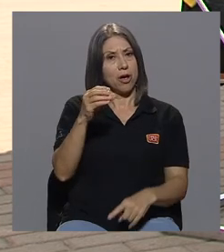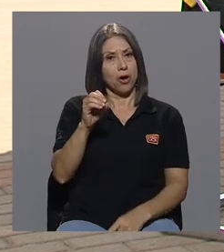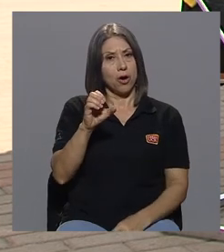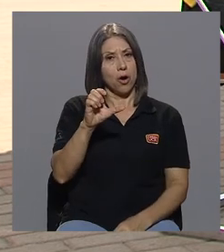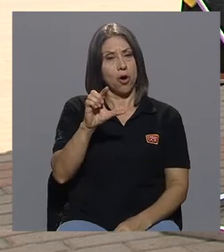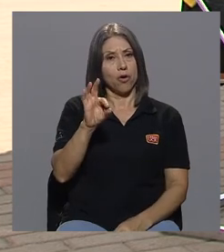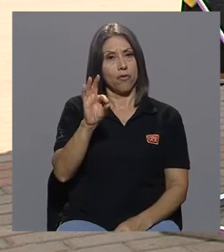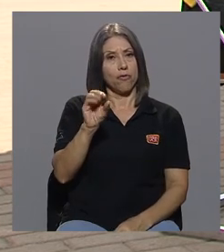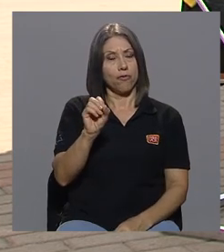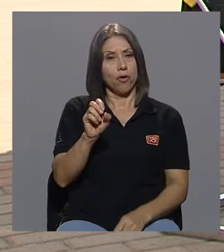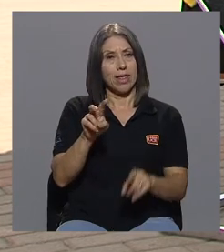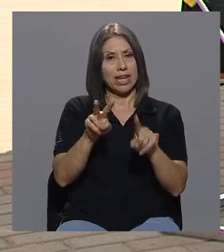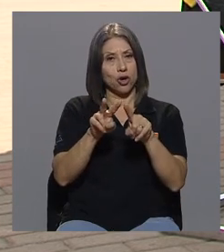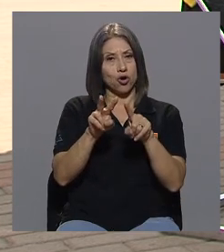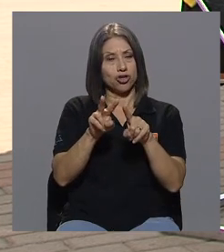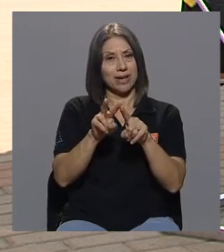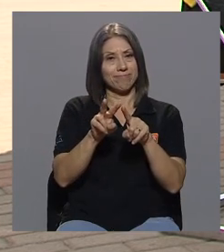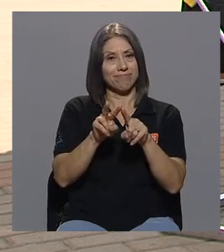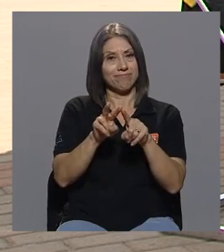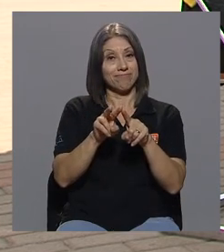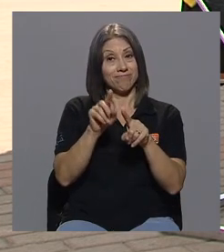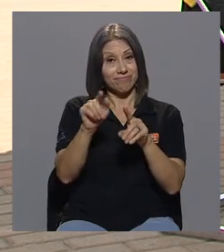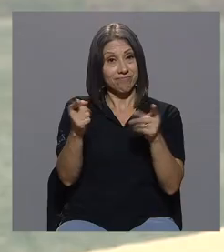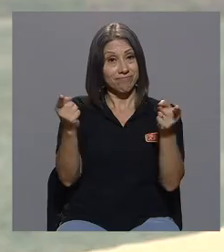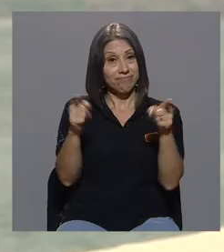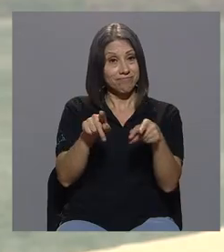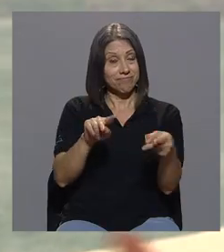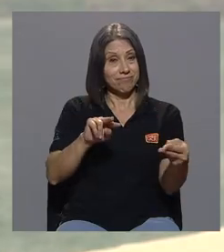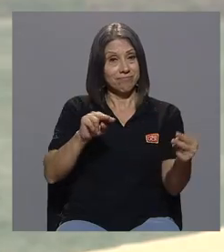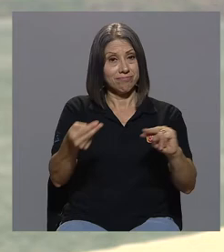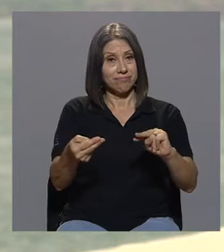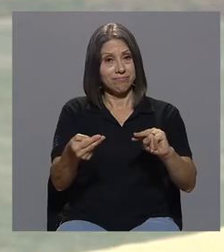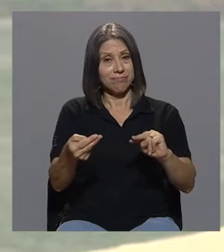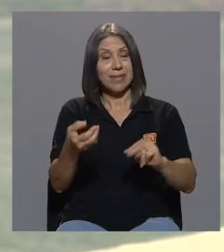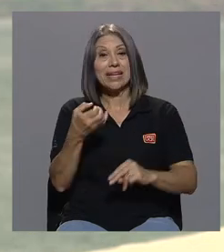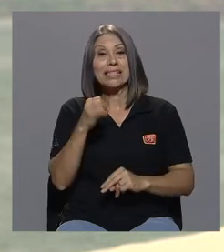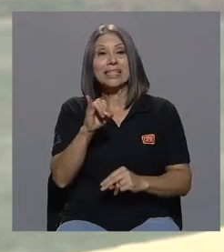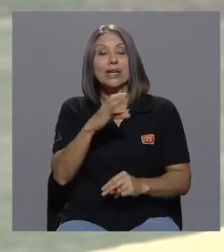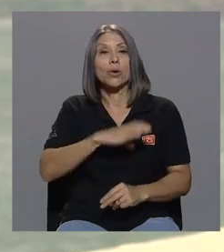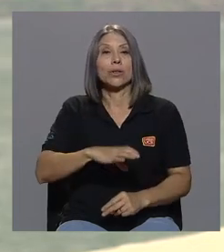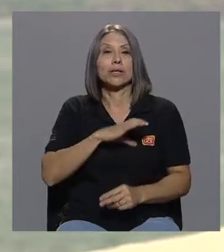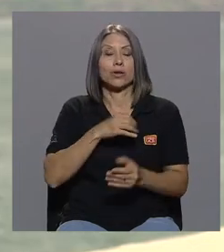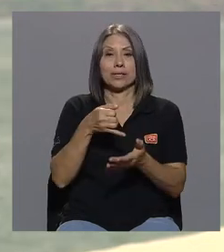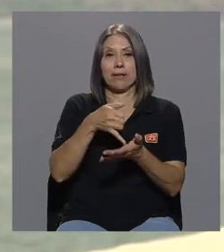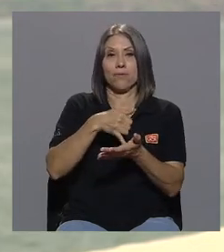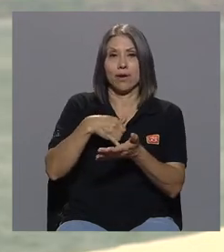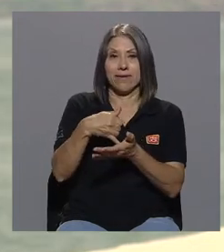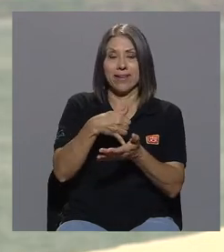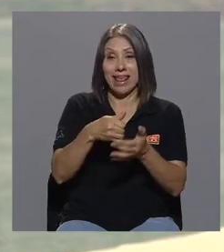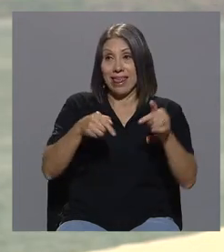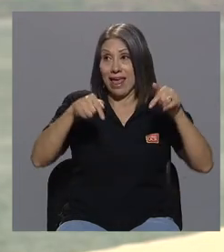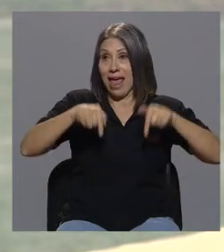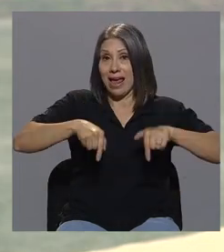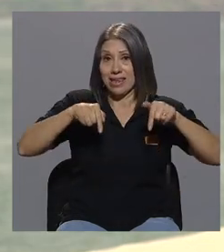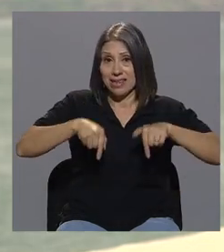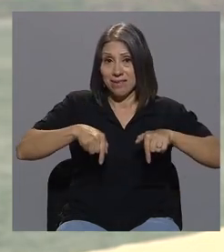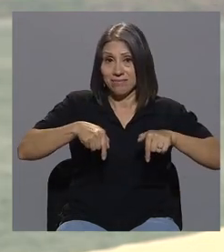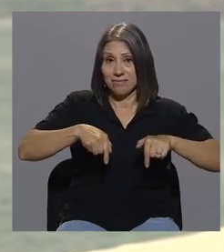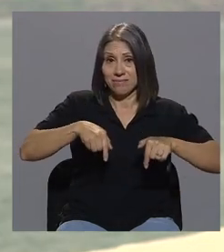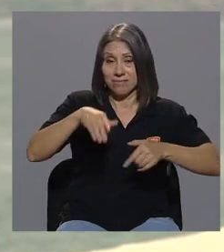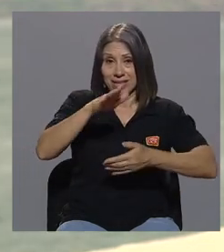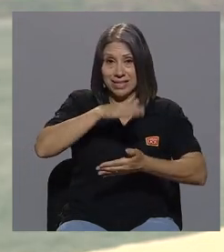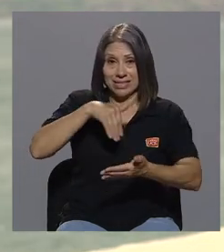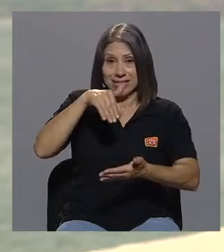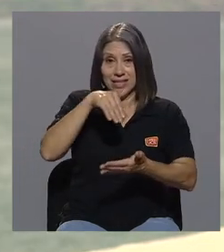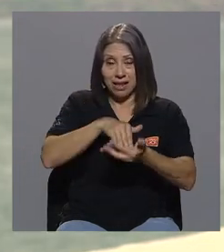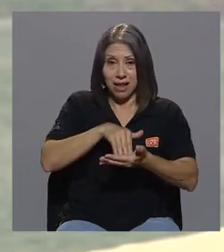el Golfo de Nicolche si las condiciones de vulnerabilidad aquí en el Cantón Central son